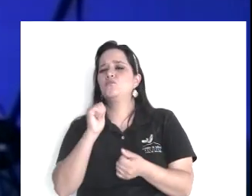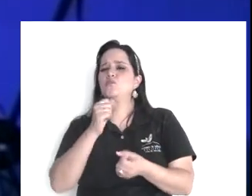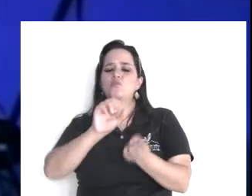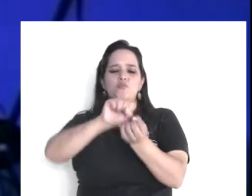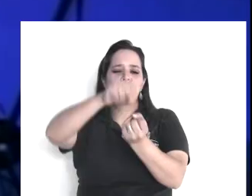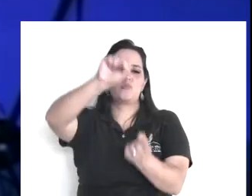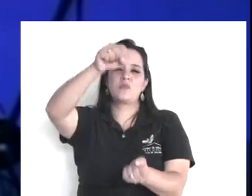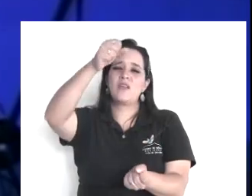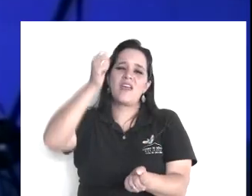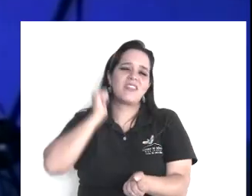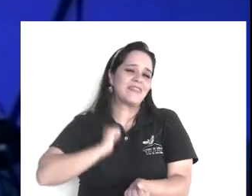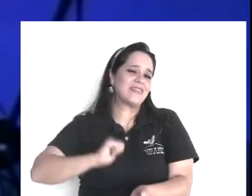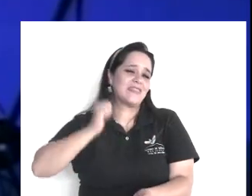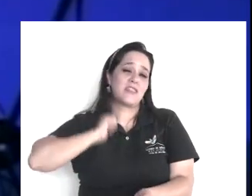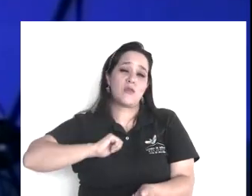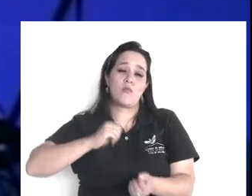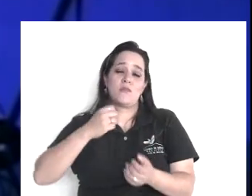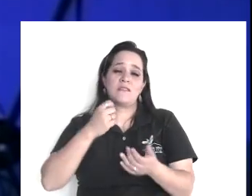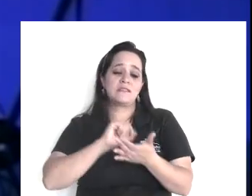1563,